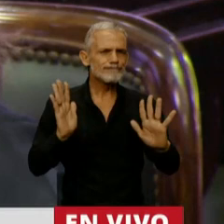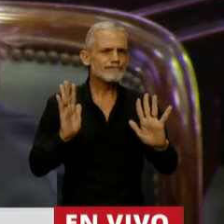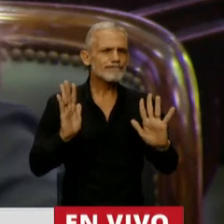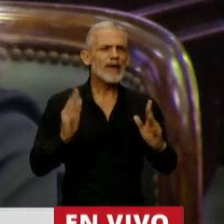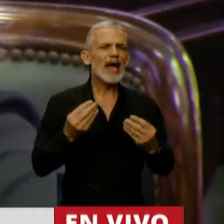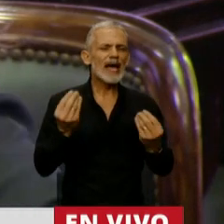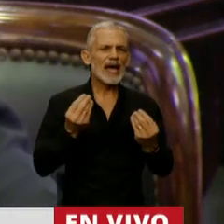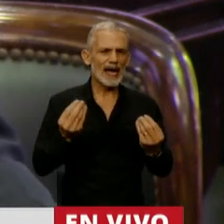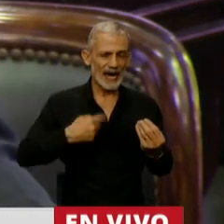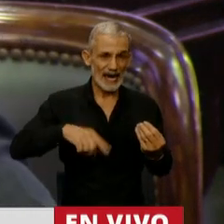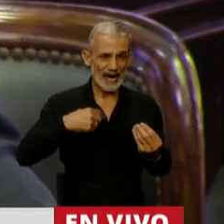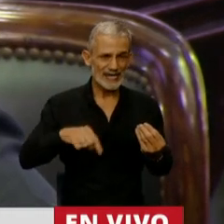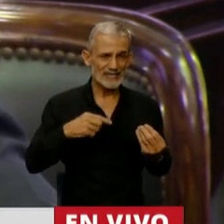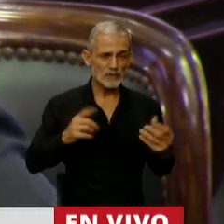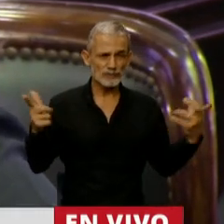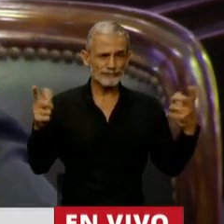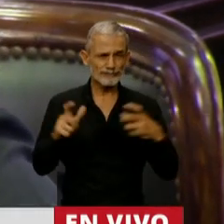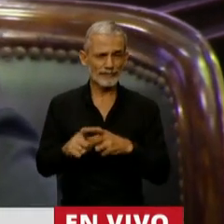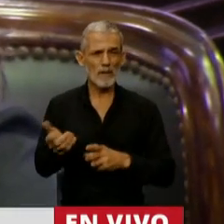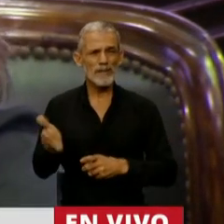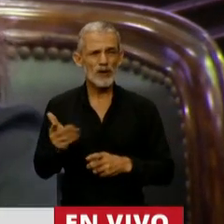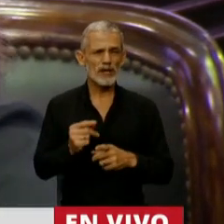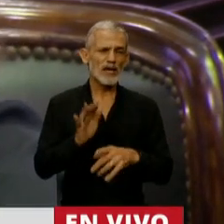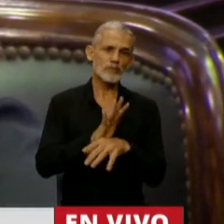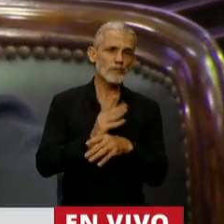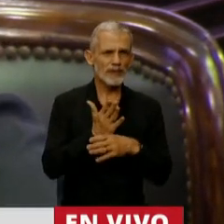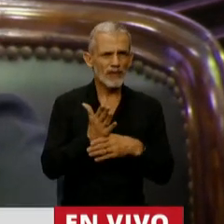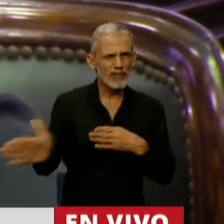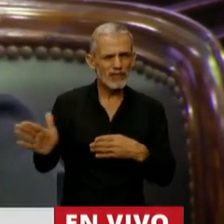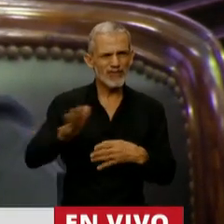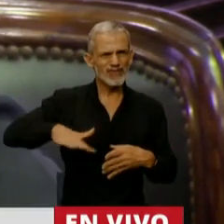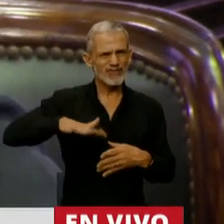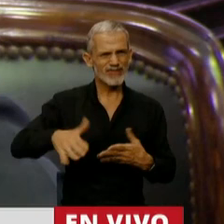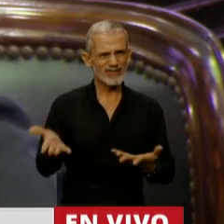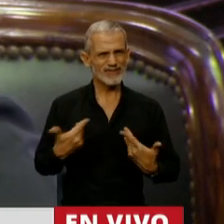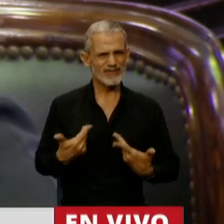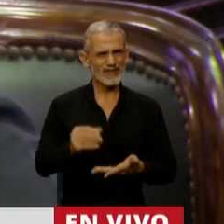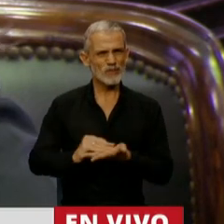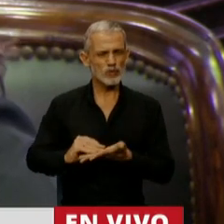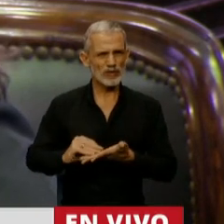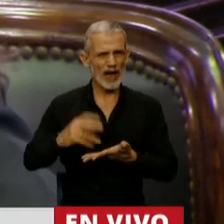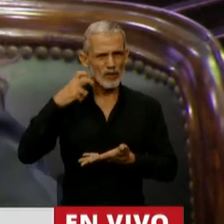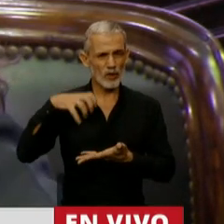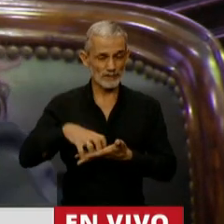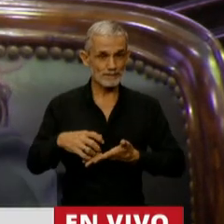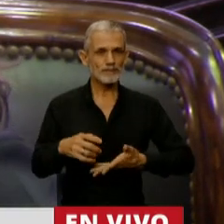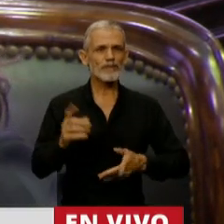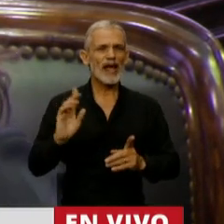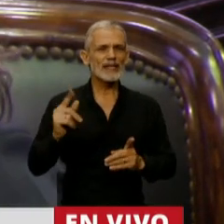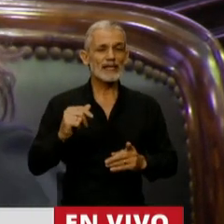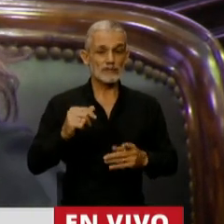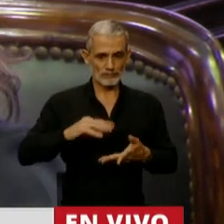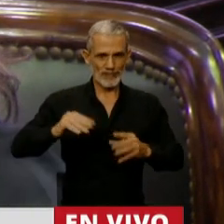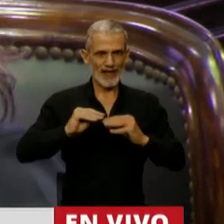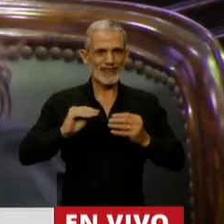minoritario, excluyente. Cuando el constituyente le da